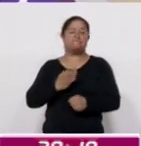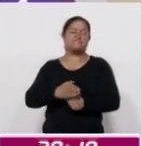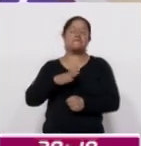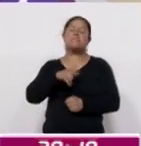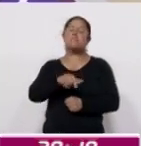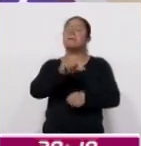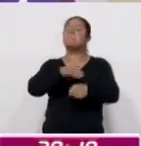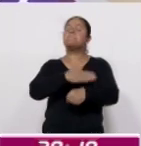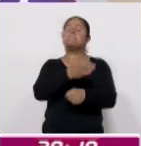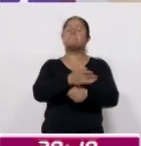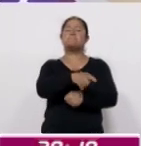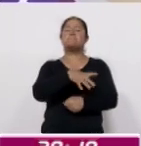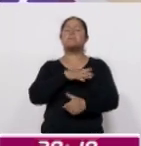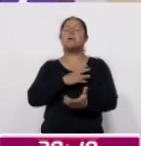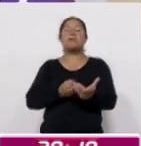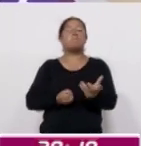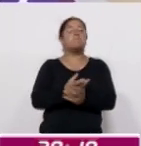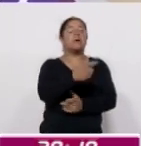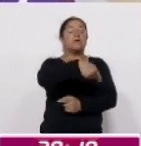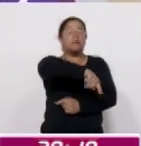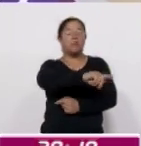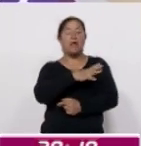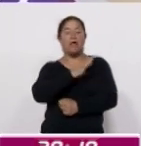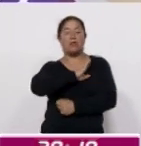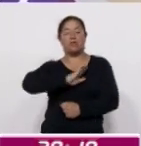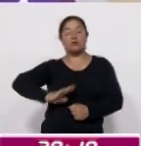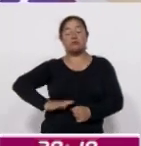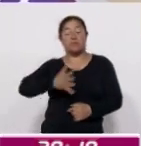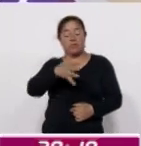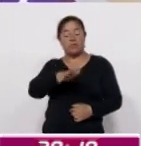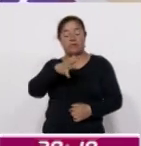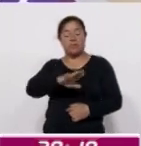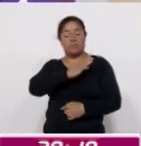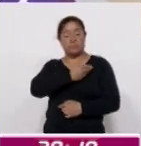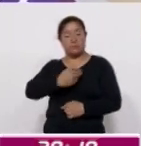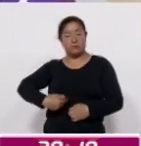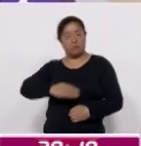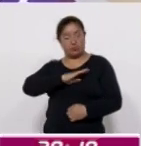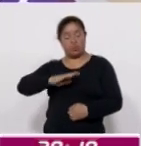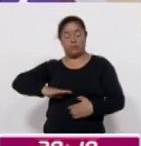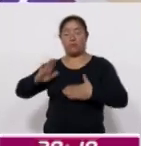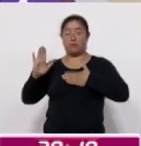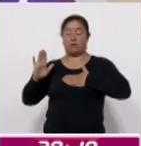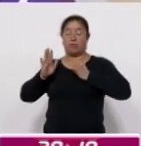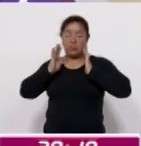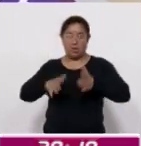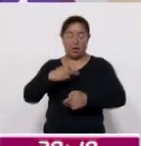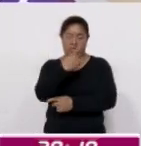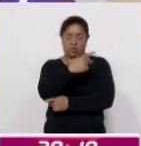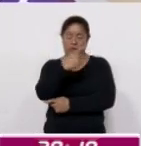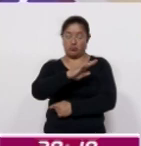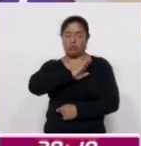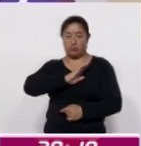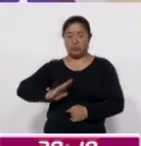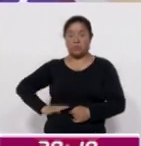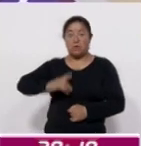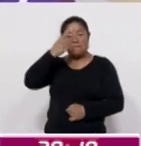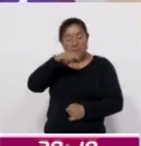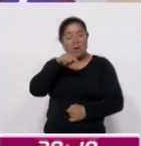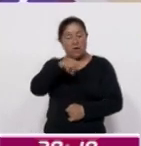de administración saliente, de estos 10 presidentes municipales que se han comprometido con sus municipios en poder